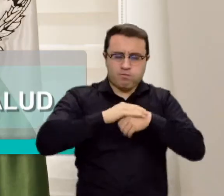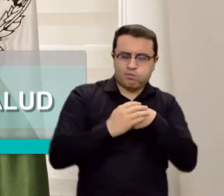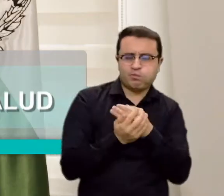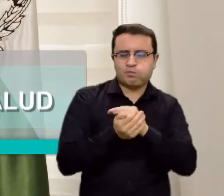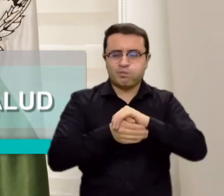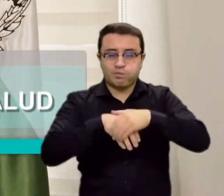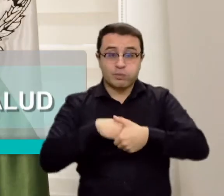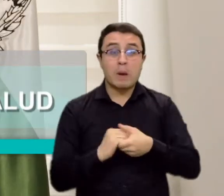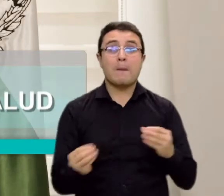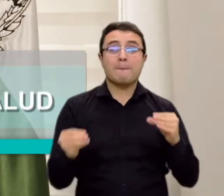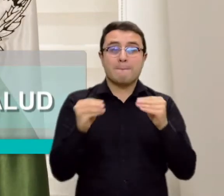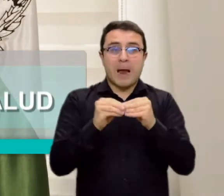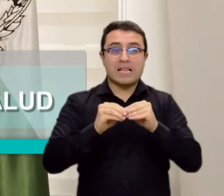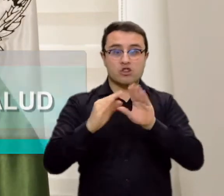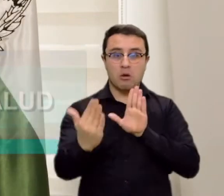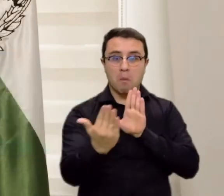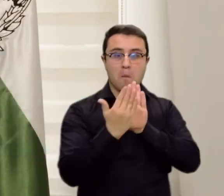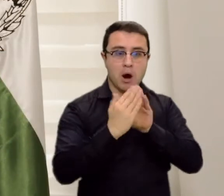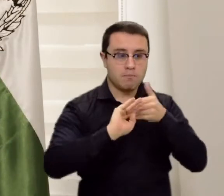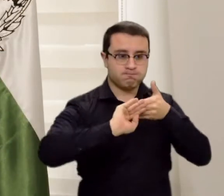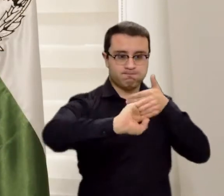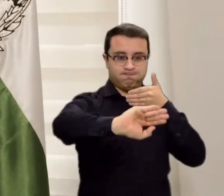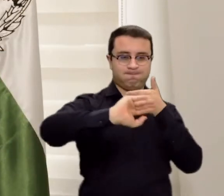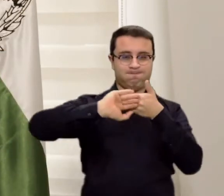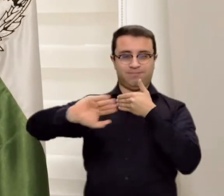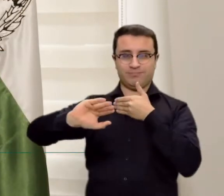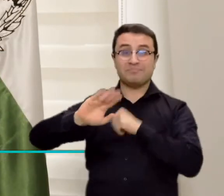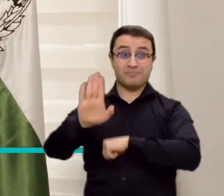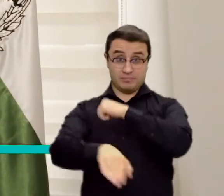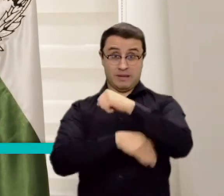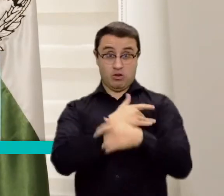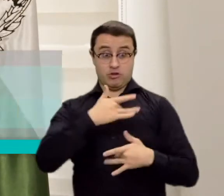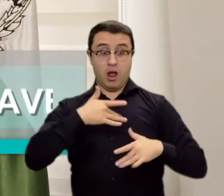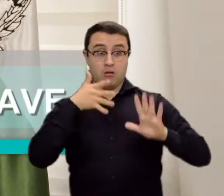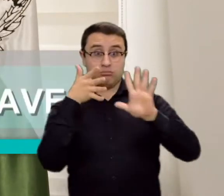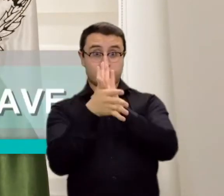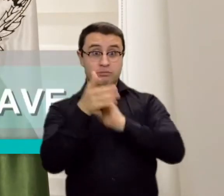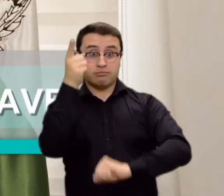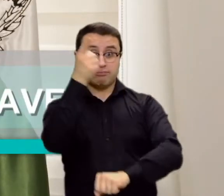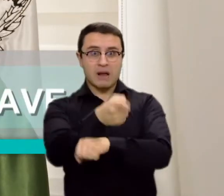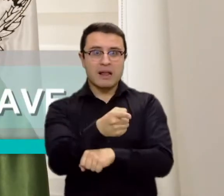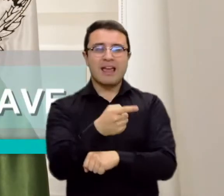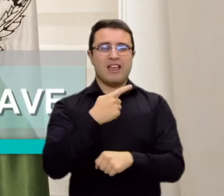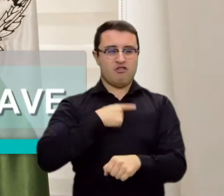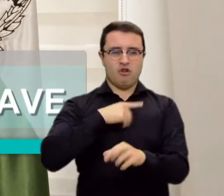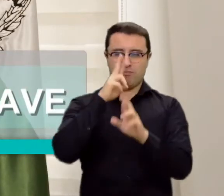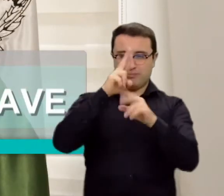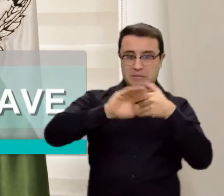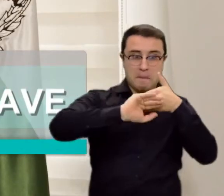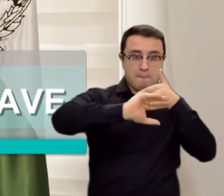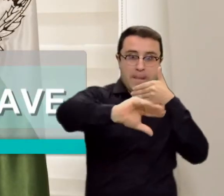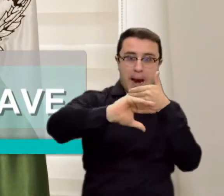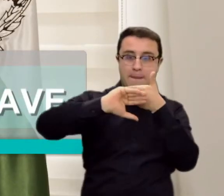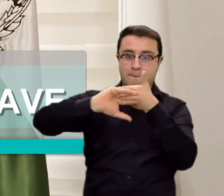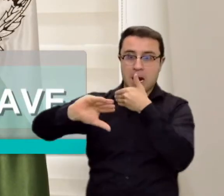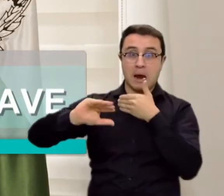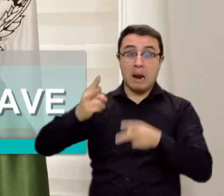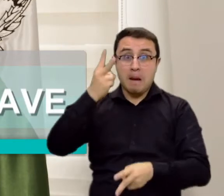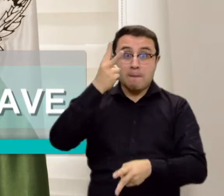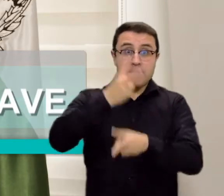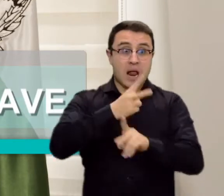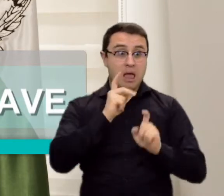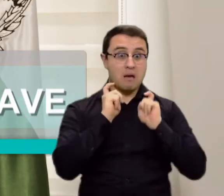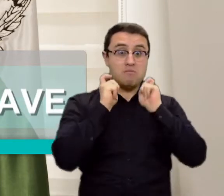votación, pero la clave va a ser el aislamiento. Se ha demostrado, de acuerdo a lo que ha dicho el Ministerio de Salud, que si se respeta el aislamiento entre las